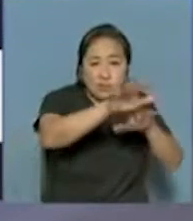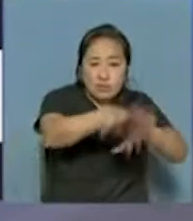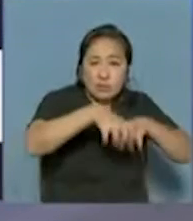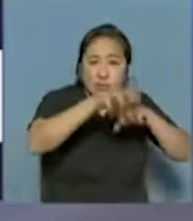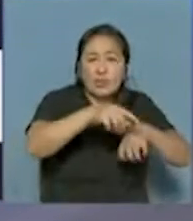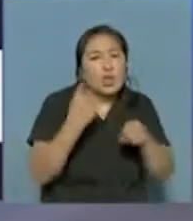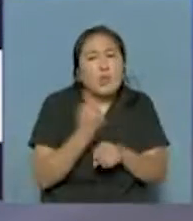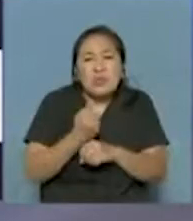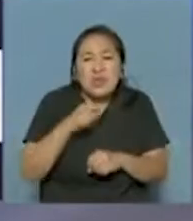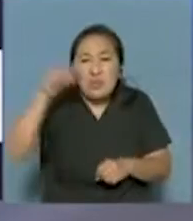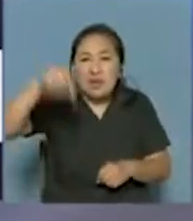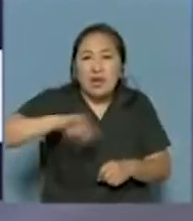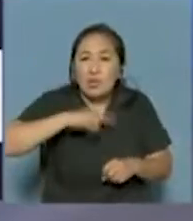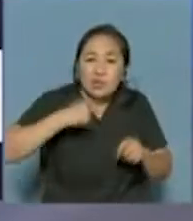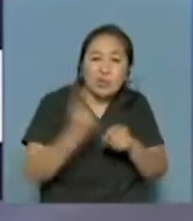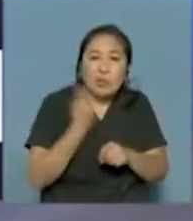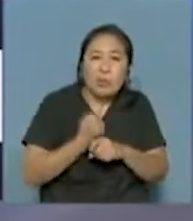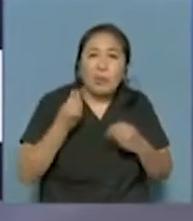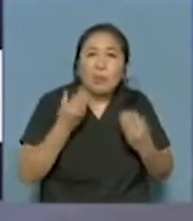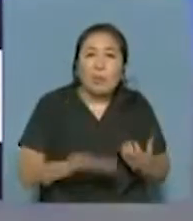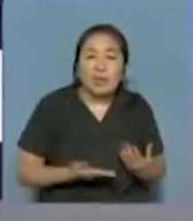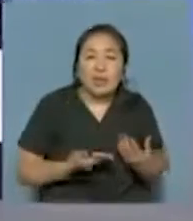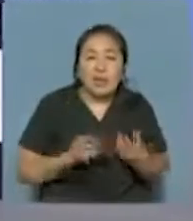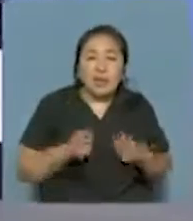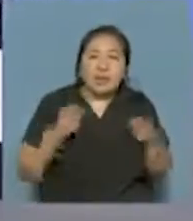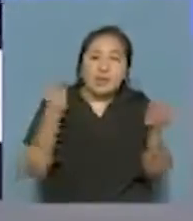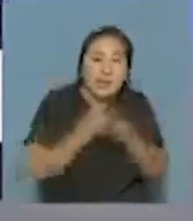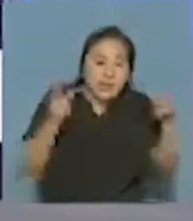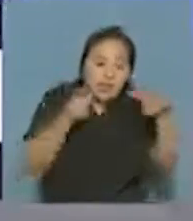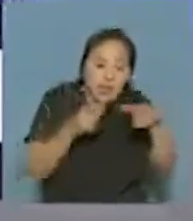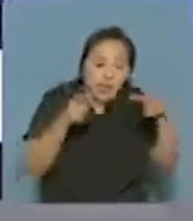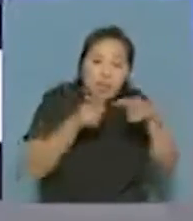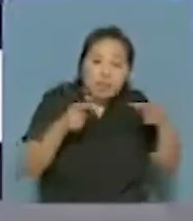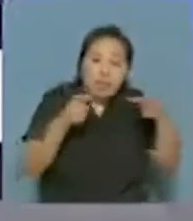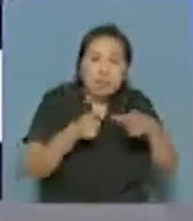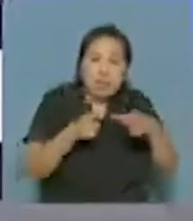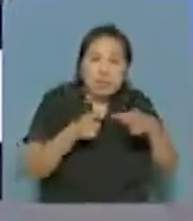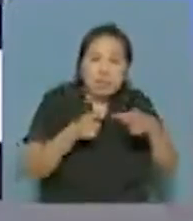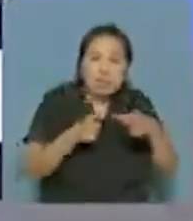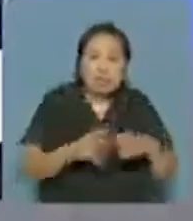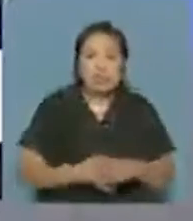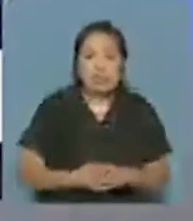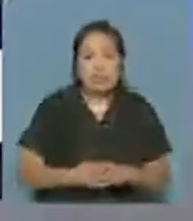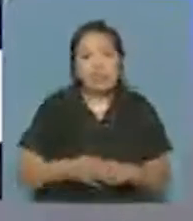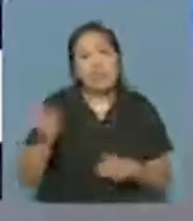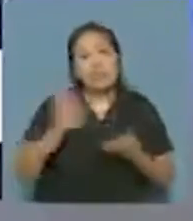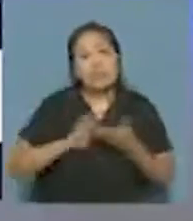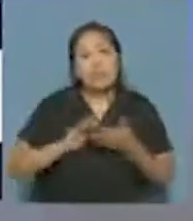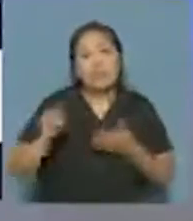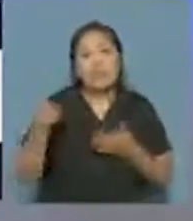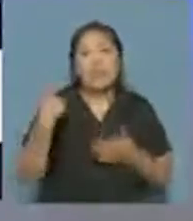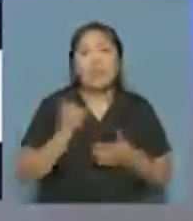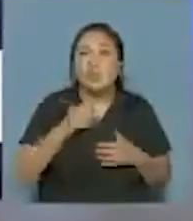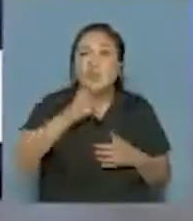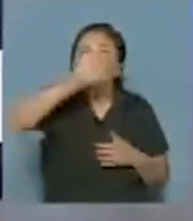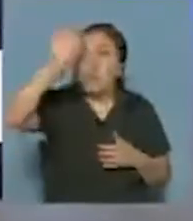podemos todavía arrancar y el productor no puede salir de este berenjenal hablando vulgarmente. ¿Esta situación se da